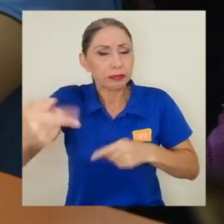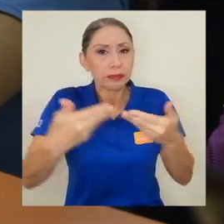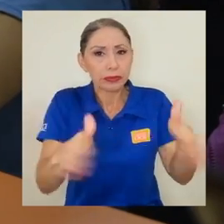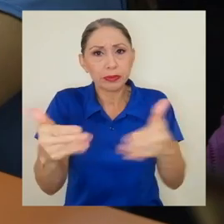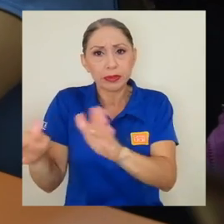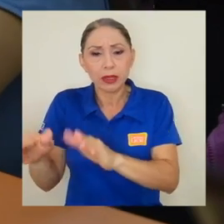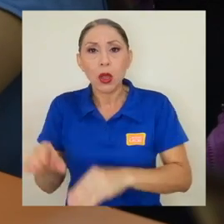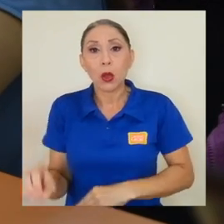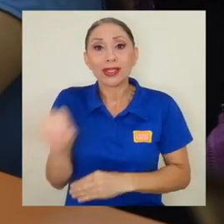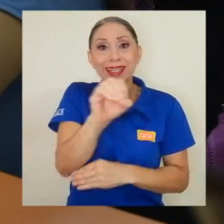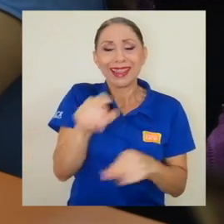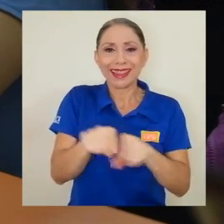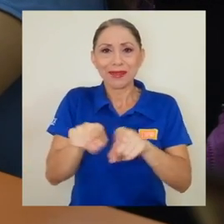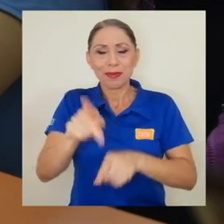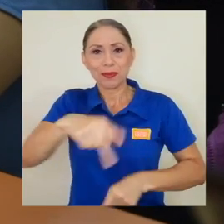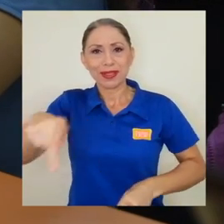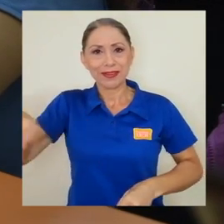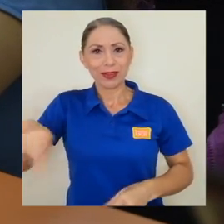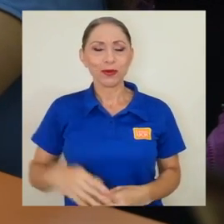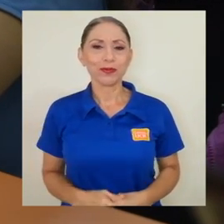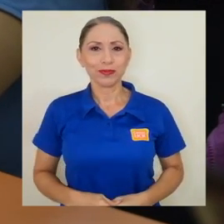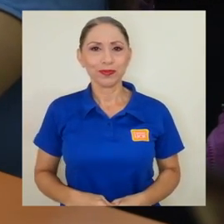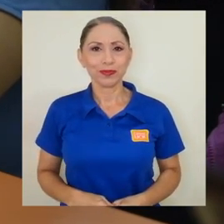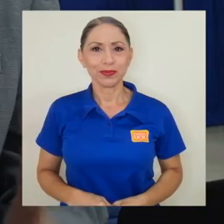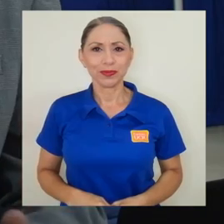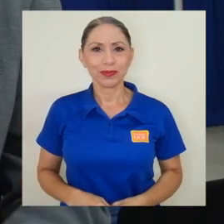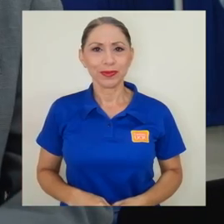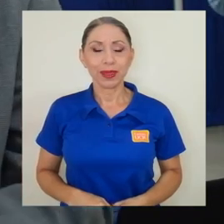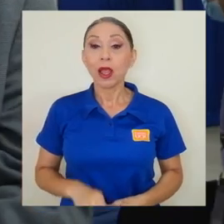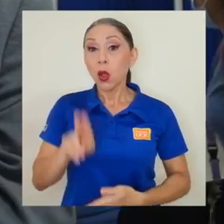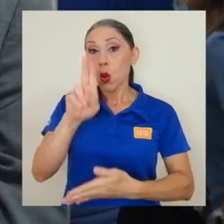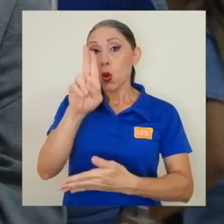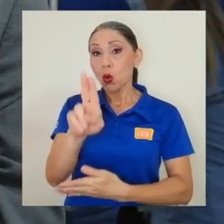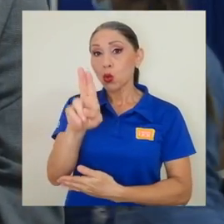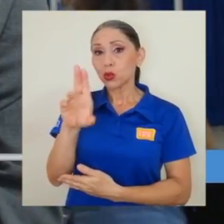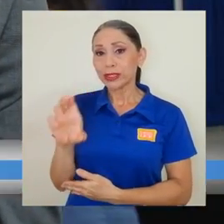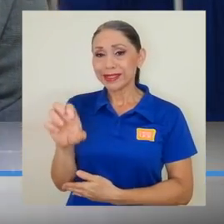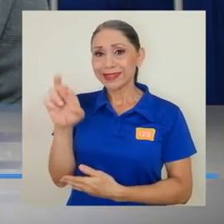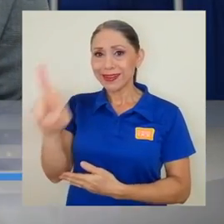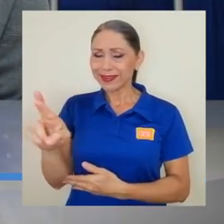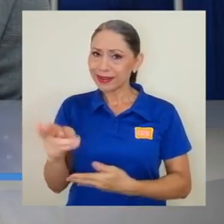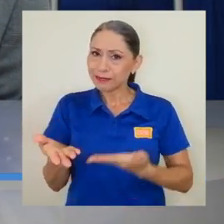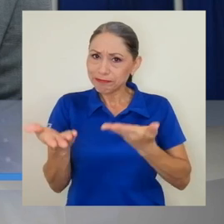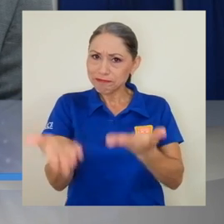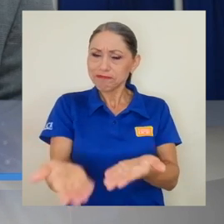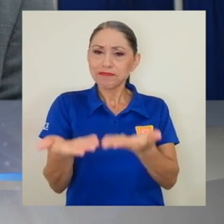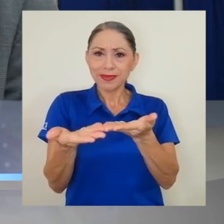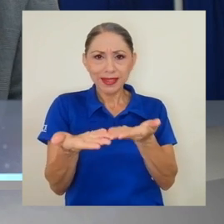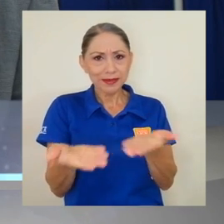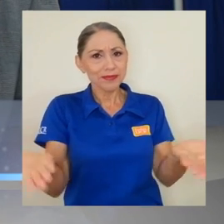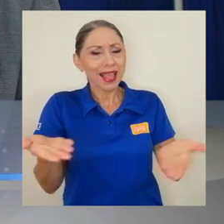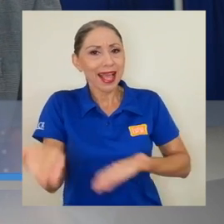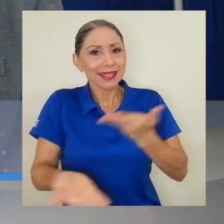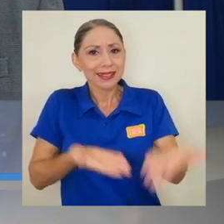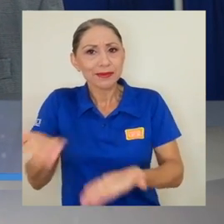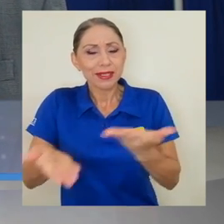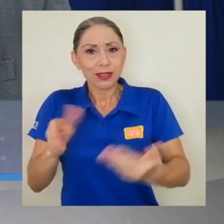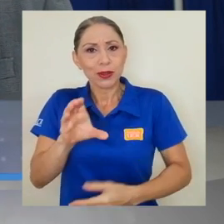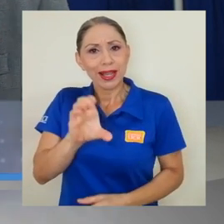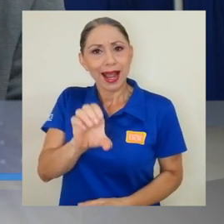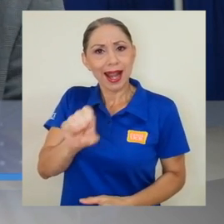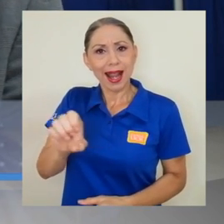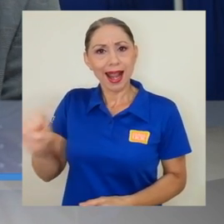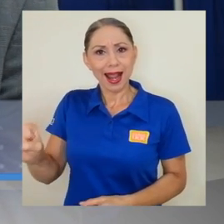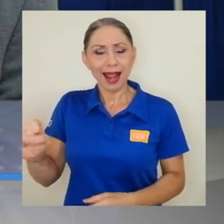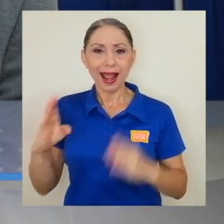sedes de Occidente y el Pacífico. Ponemos la Universidad de Costa Rica al servicio de la caja para